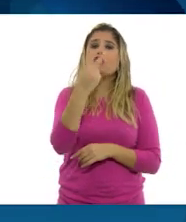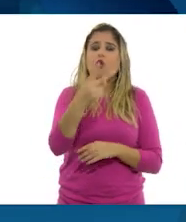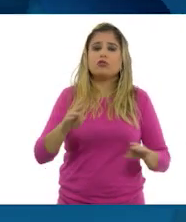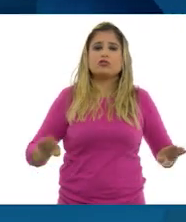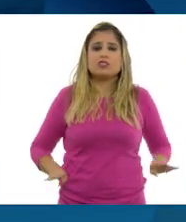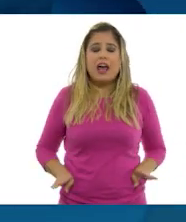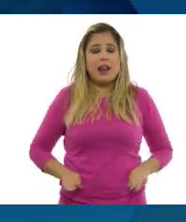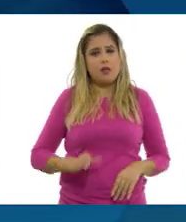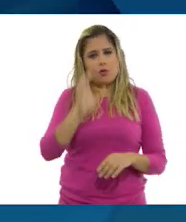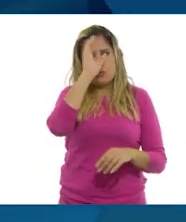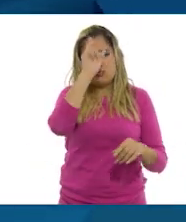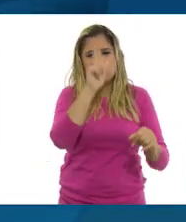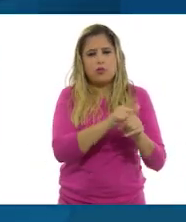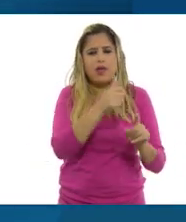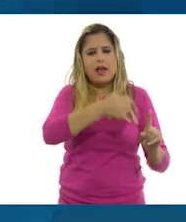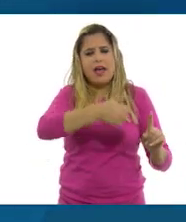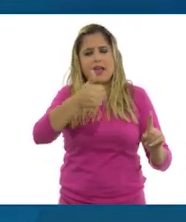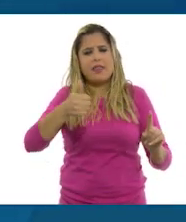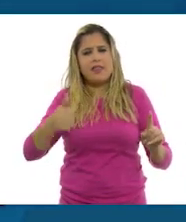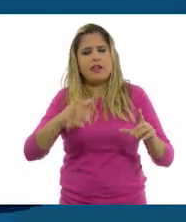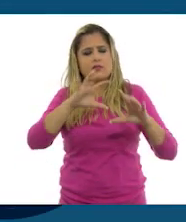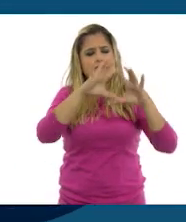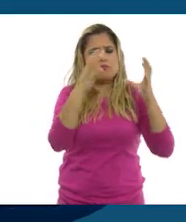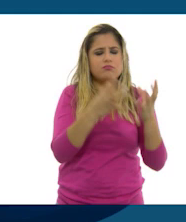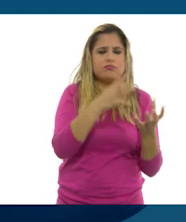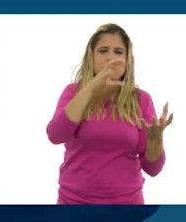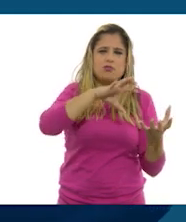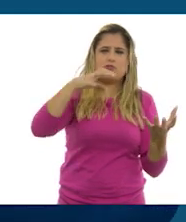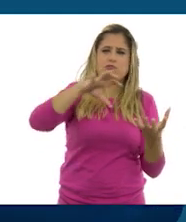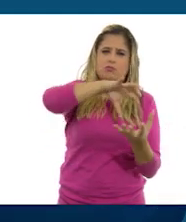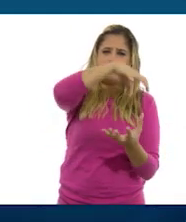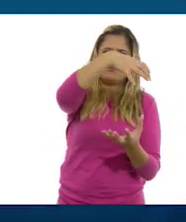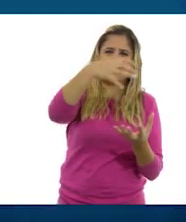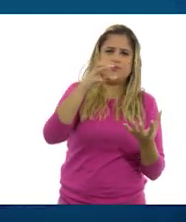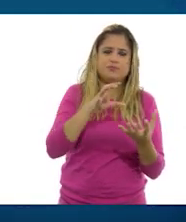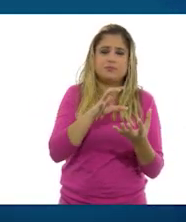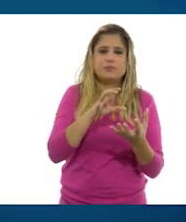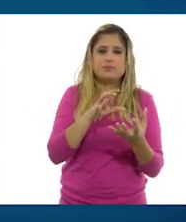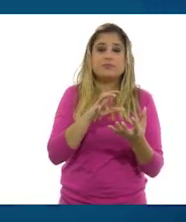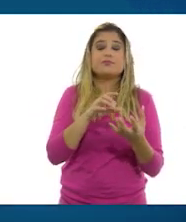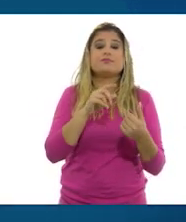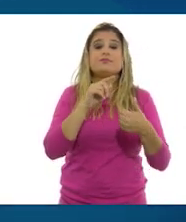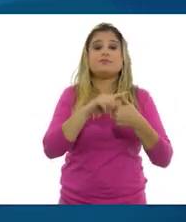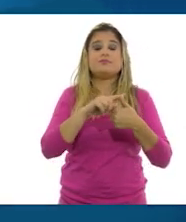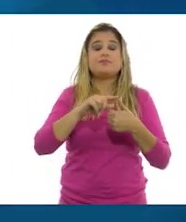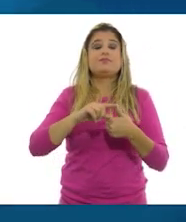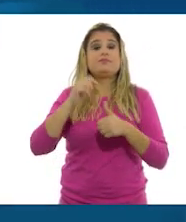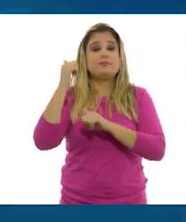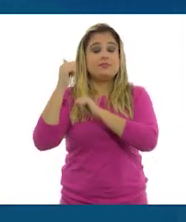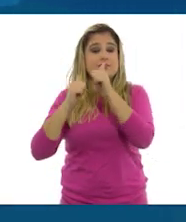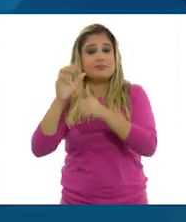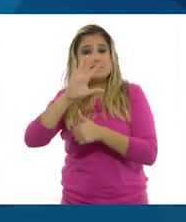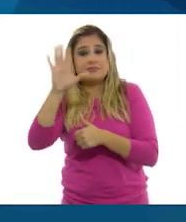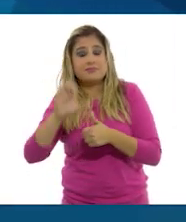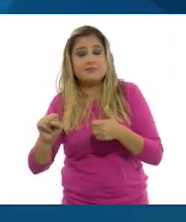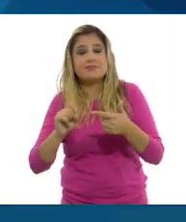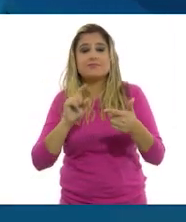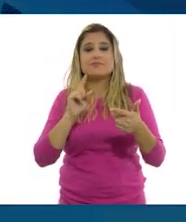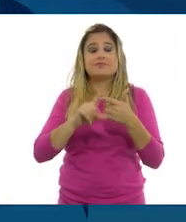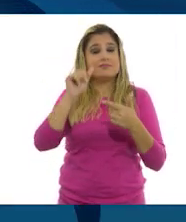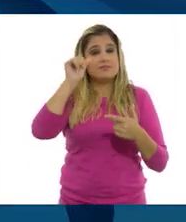culturales de los continentes revisados que fueron... África, Asia y Oceanía.